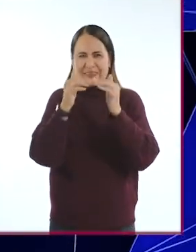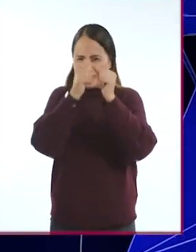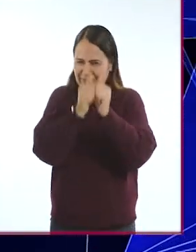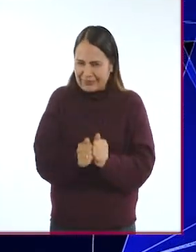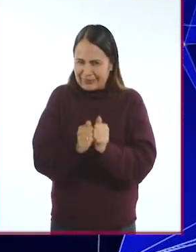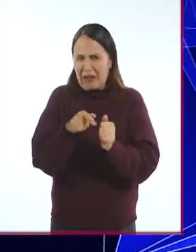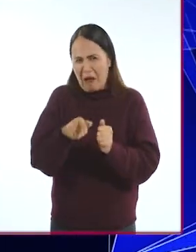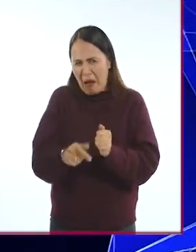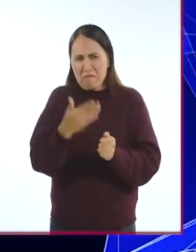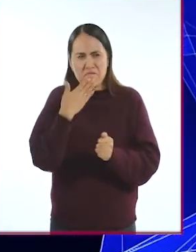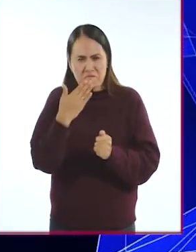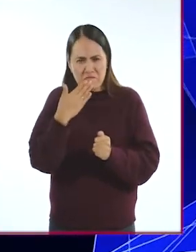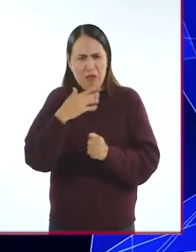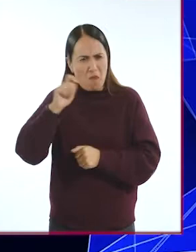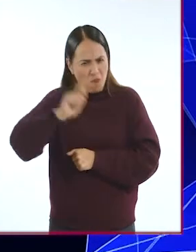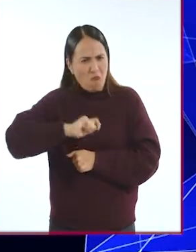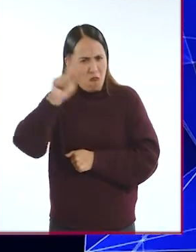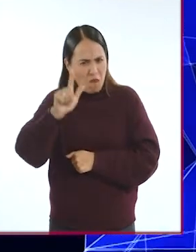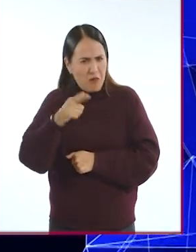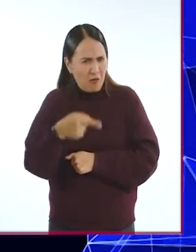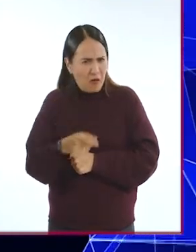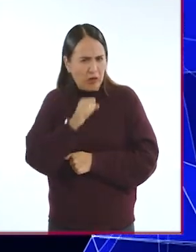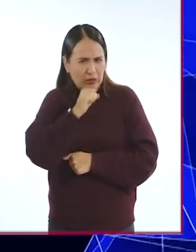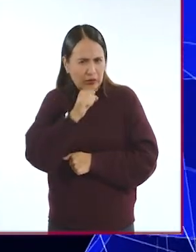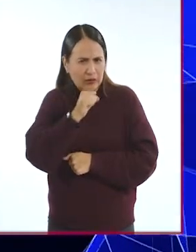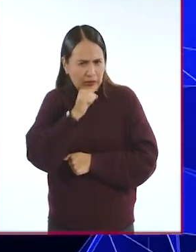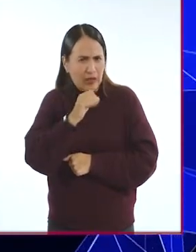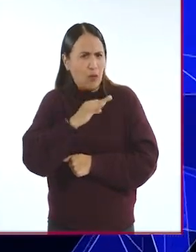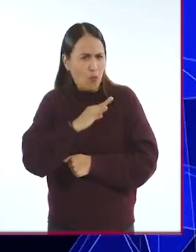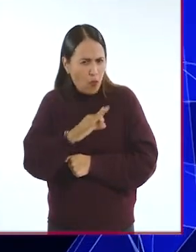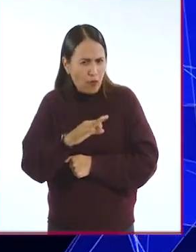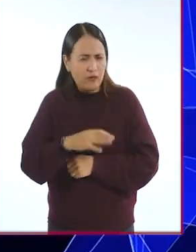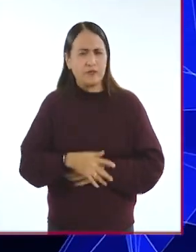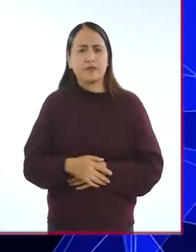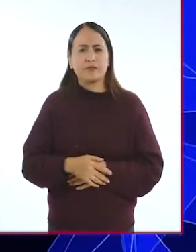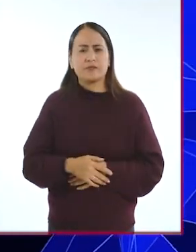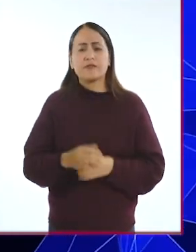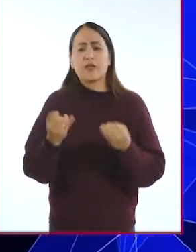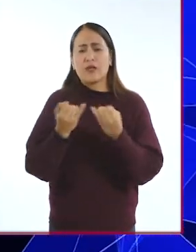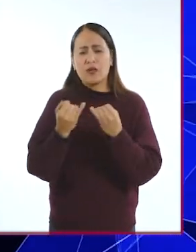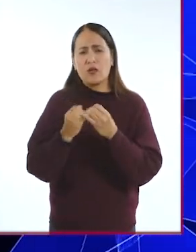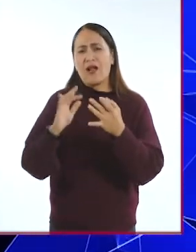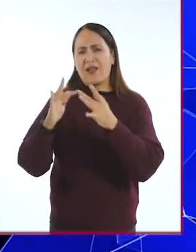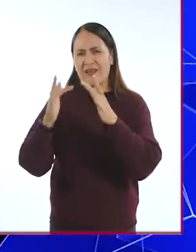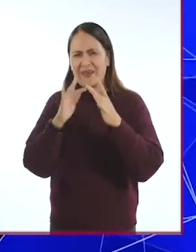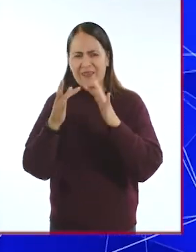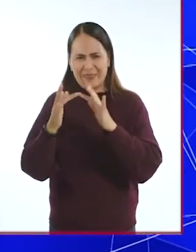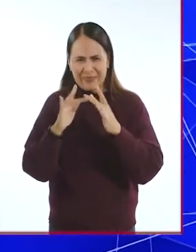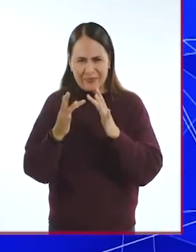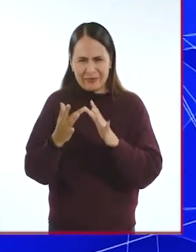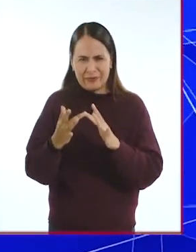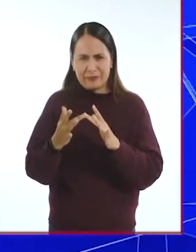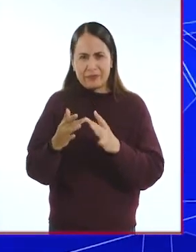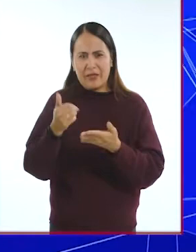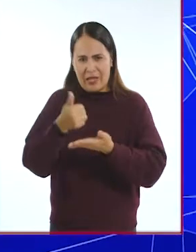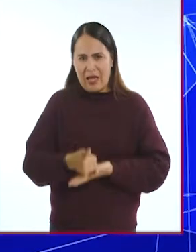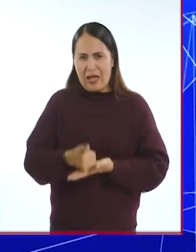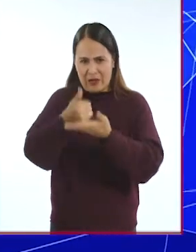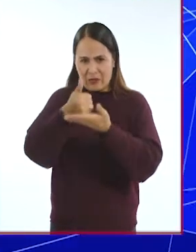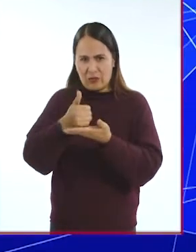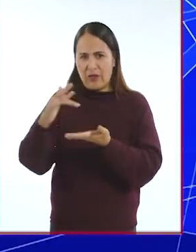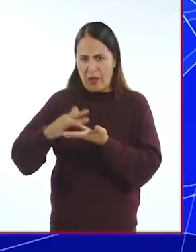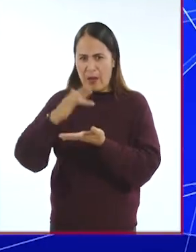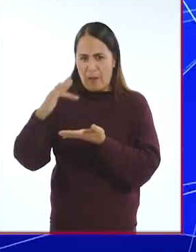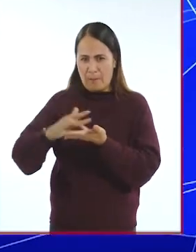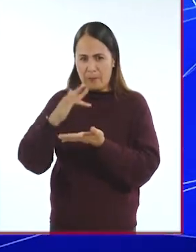casa, con un nivel profesional adecuado. Ah, bueno, con el apoyo de la red electrónica, lo